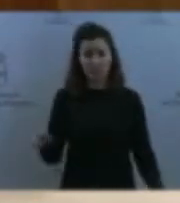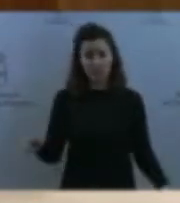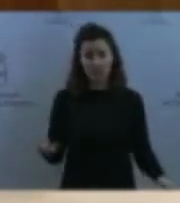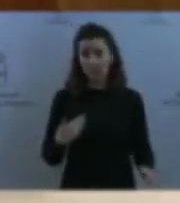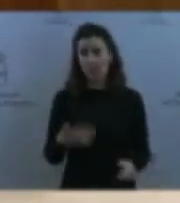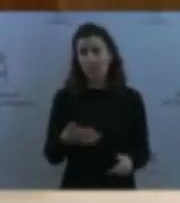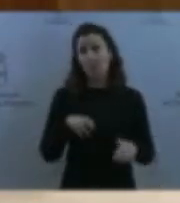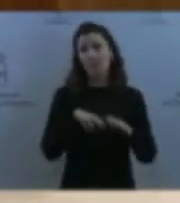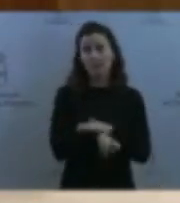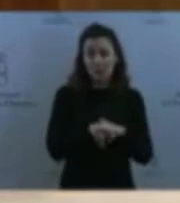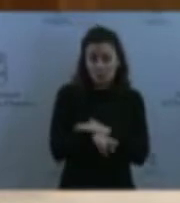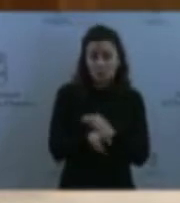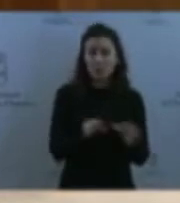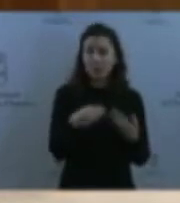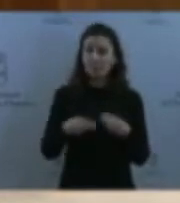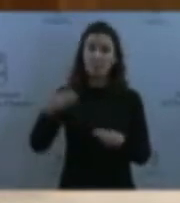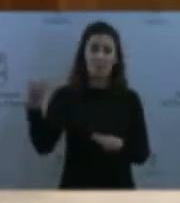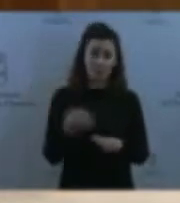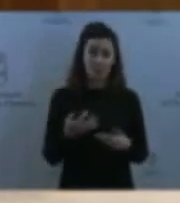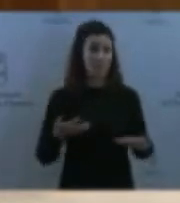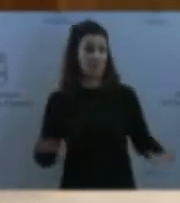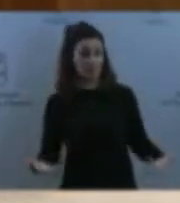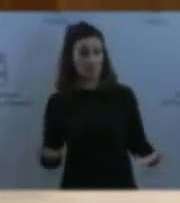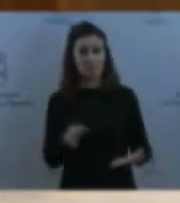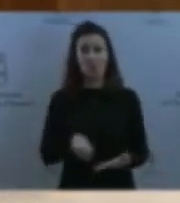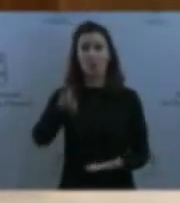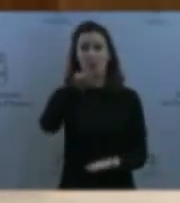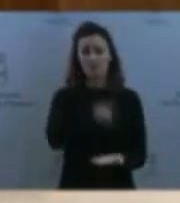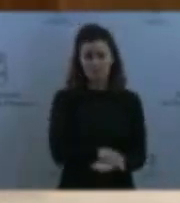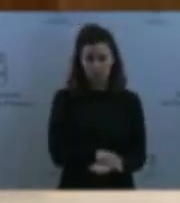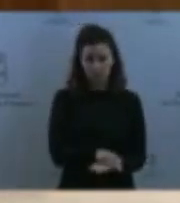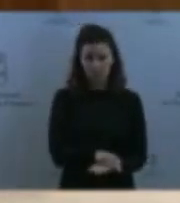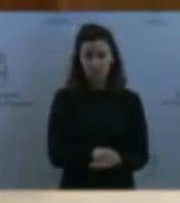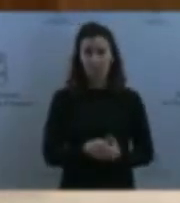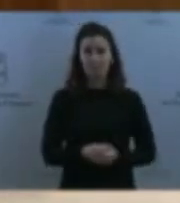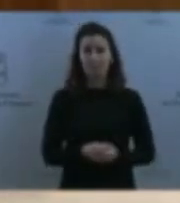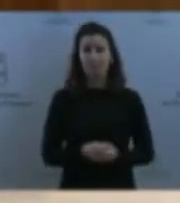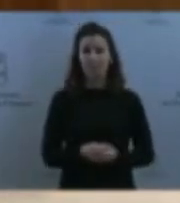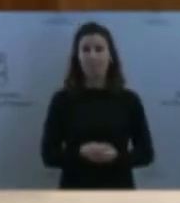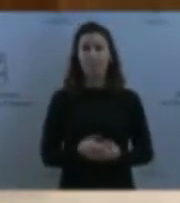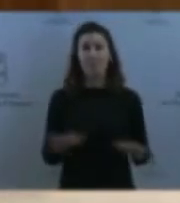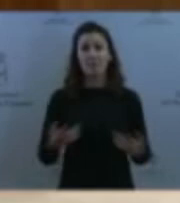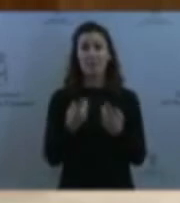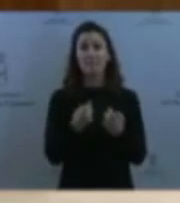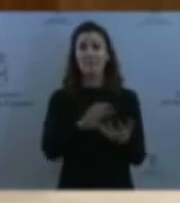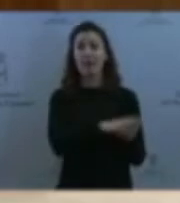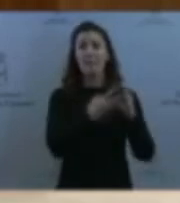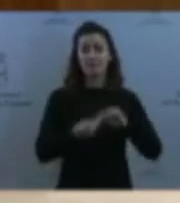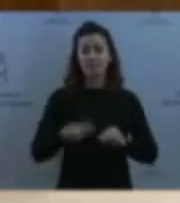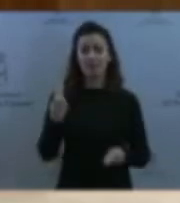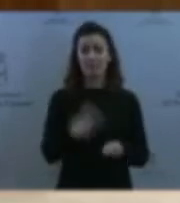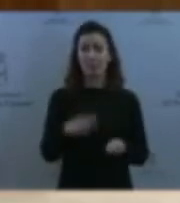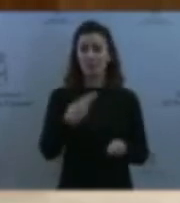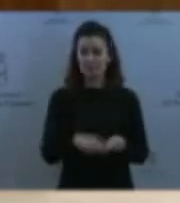por supuesto, quiero insistir en ello. Necesitamos que se les apliquen políticas de infancia, lo que